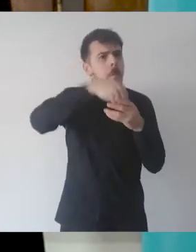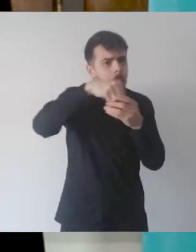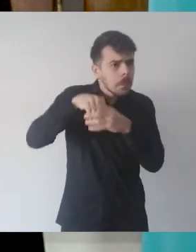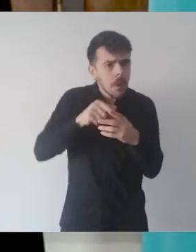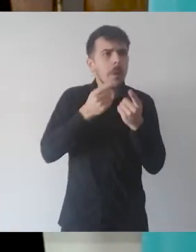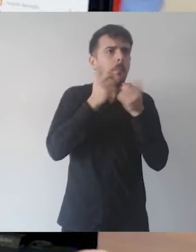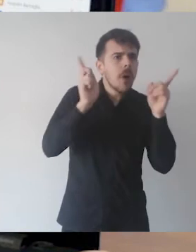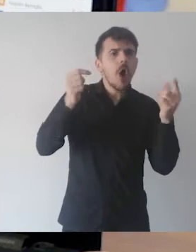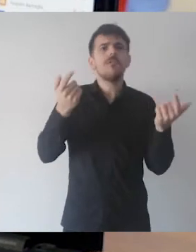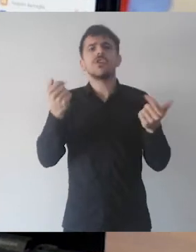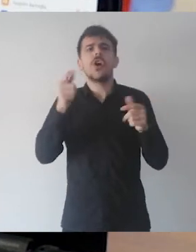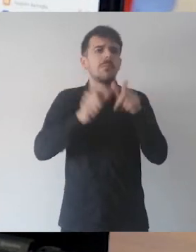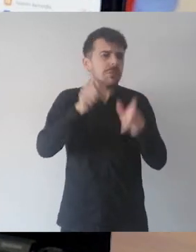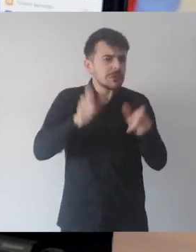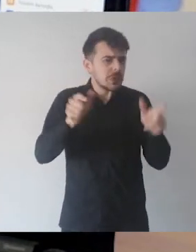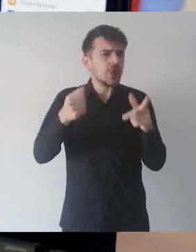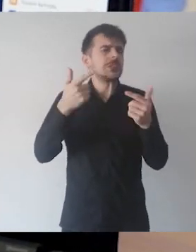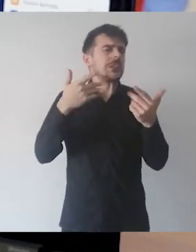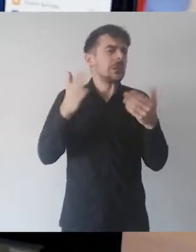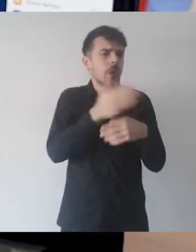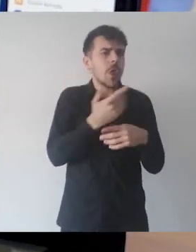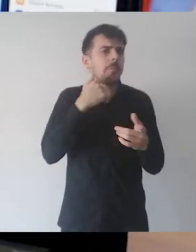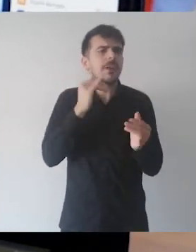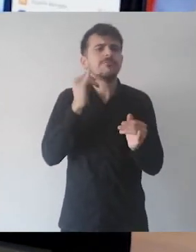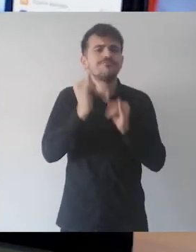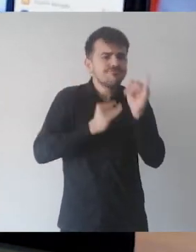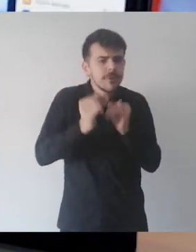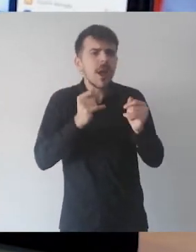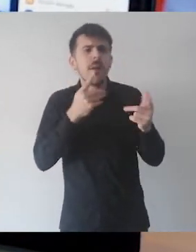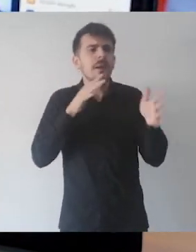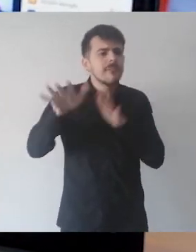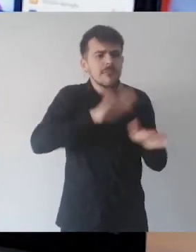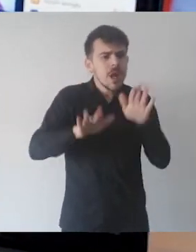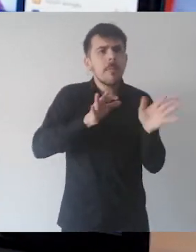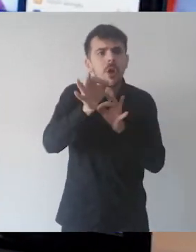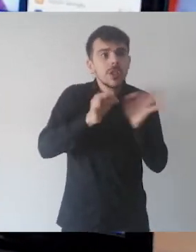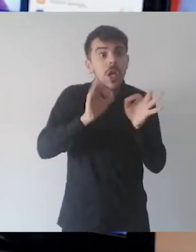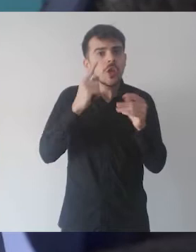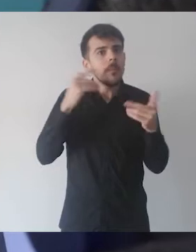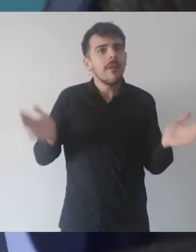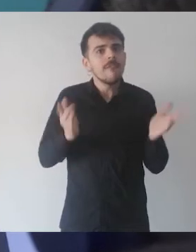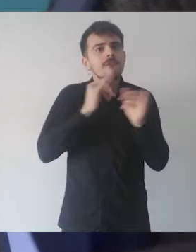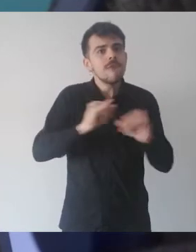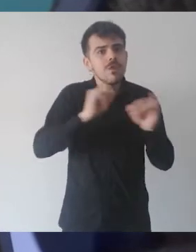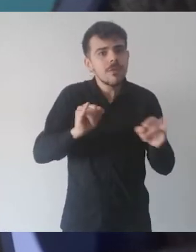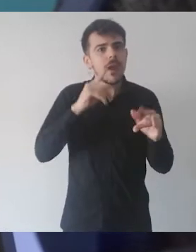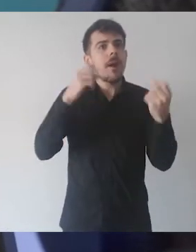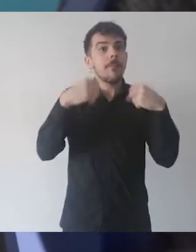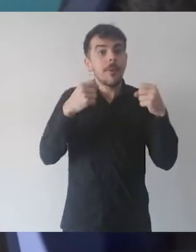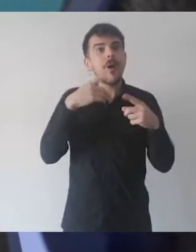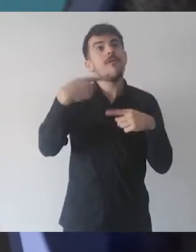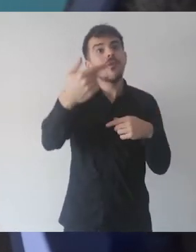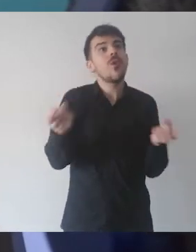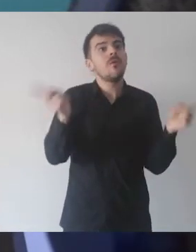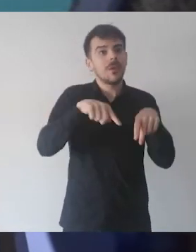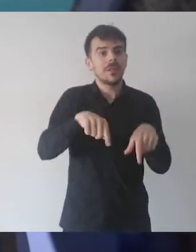para elaborar en consenso proyectos que fomenten la actividad de la ciudad a largo plazo. El próximo foro se va